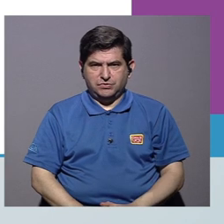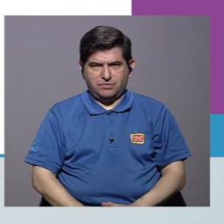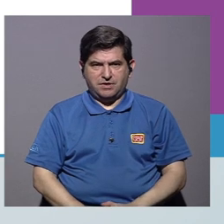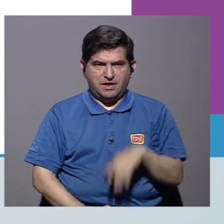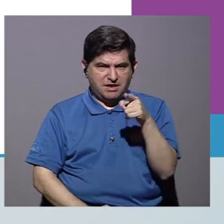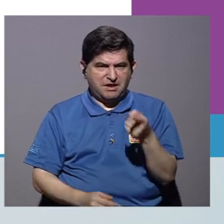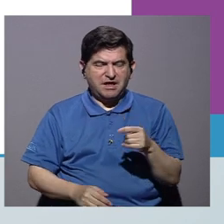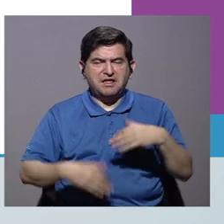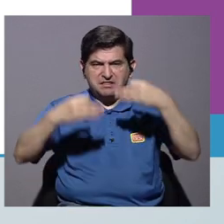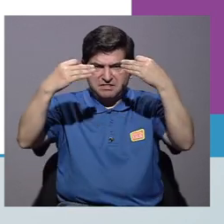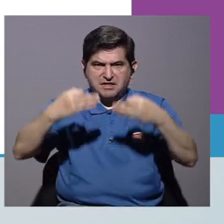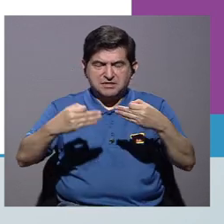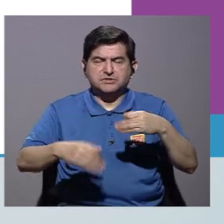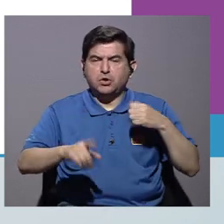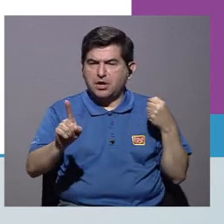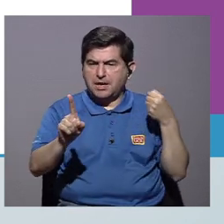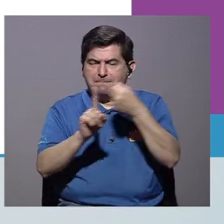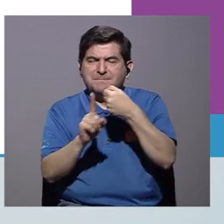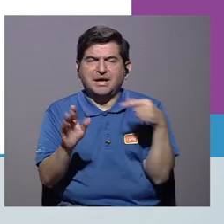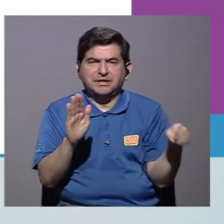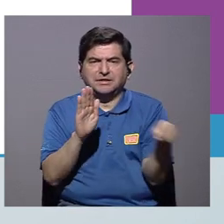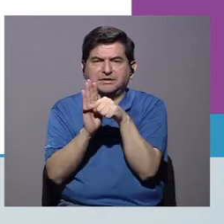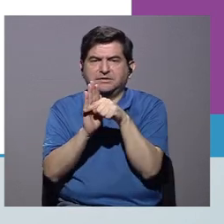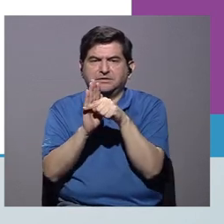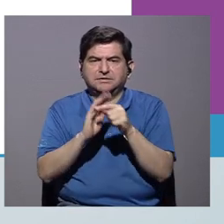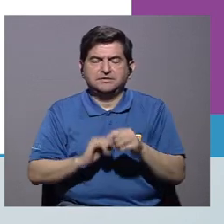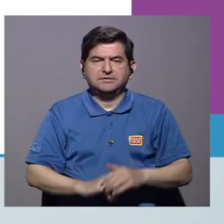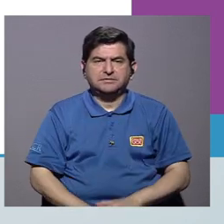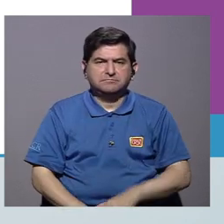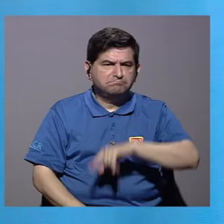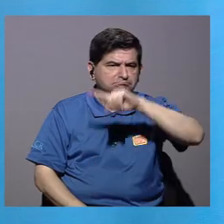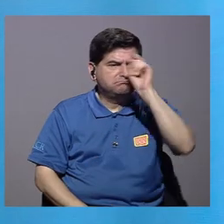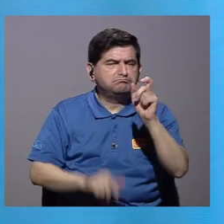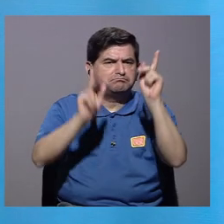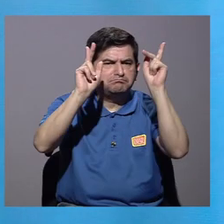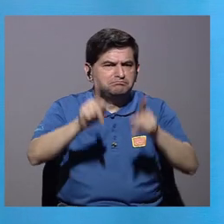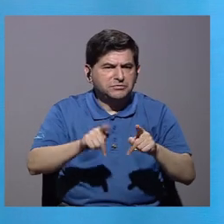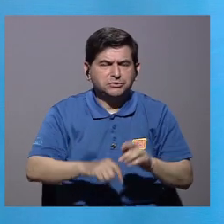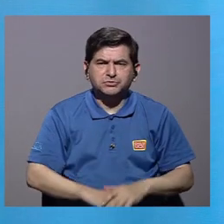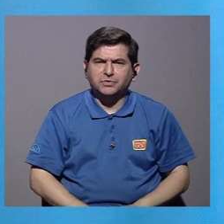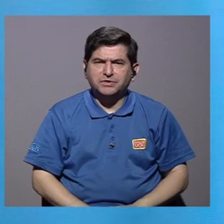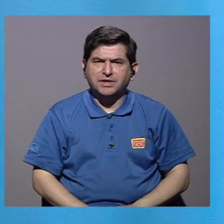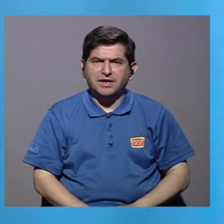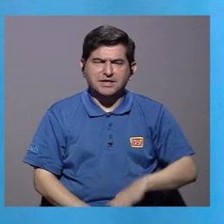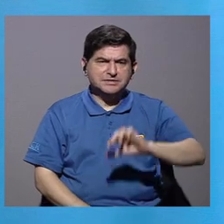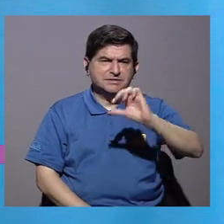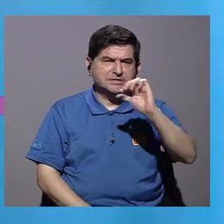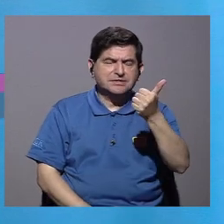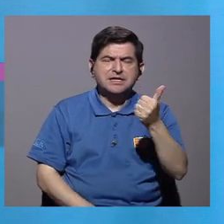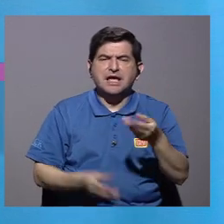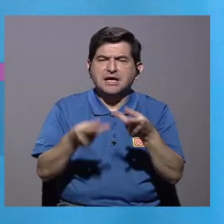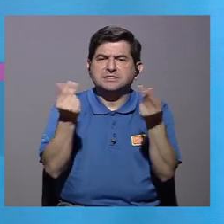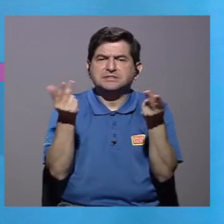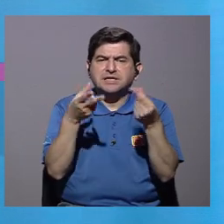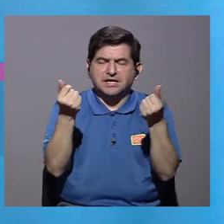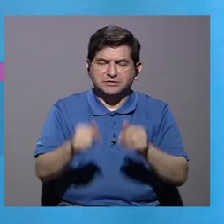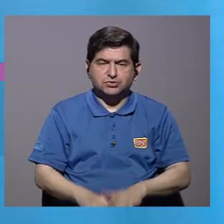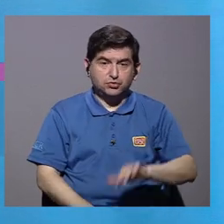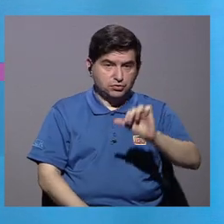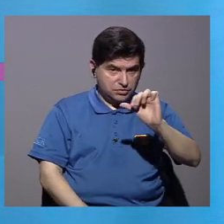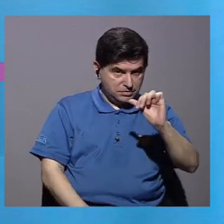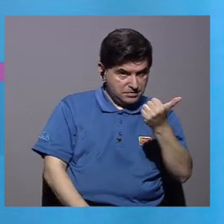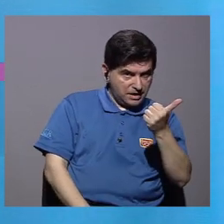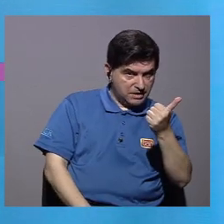considera que estas medidas van a tener un impacto negativo. Se les pregunta a las personas acerca de 10 gastos.